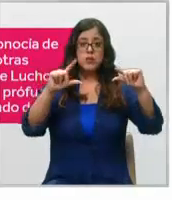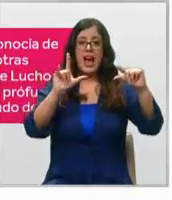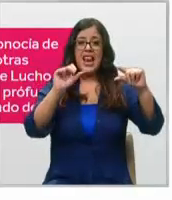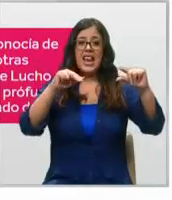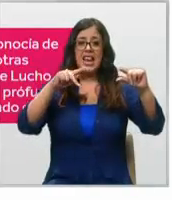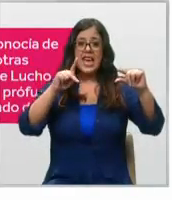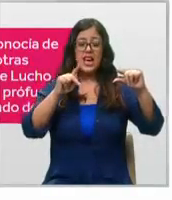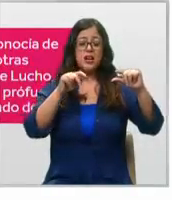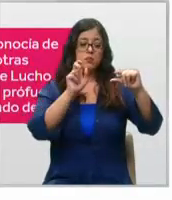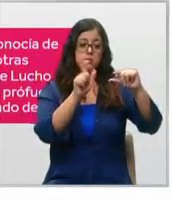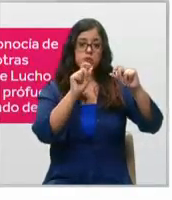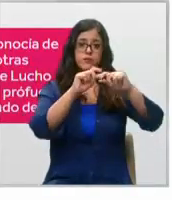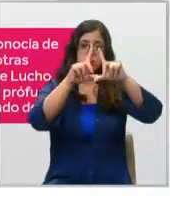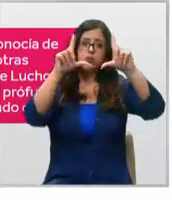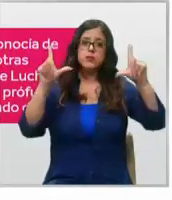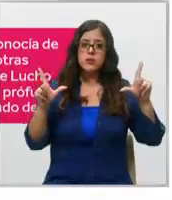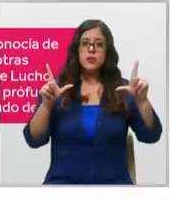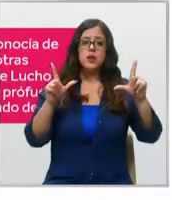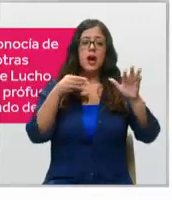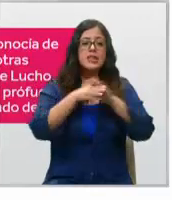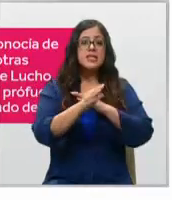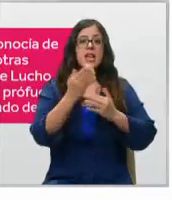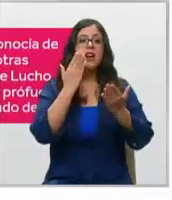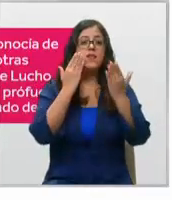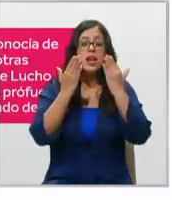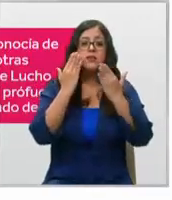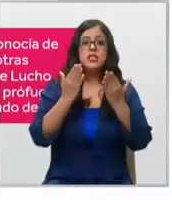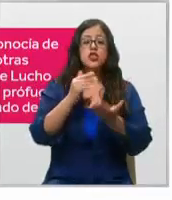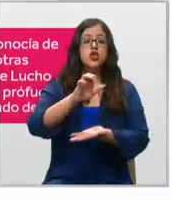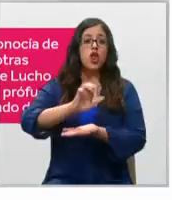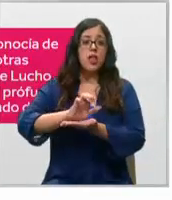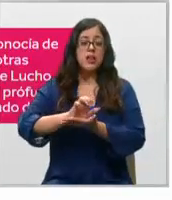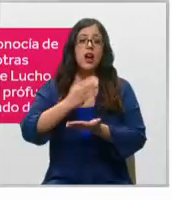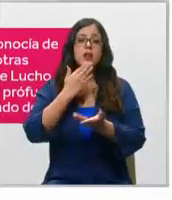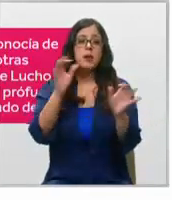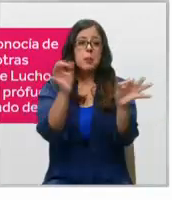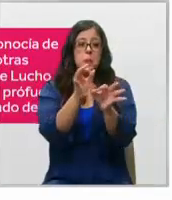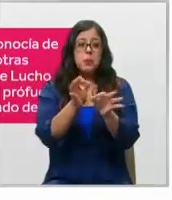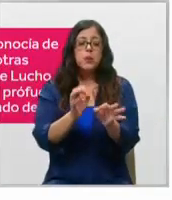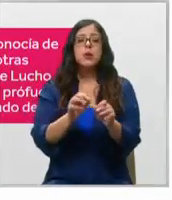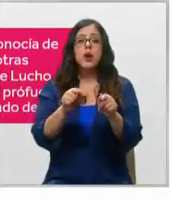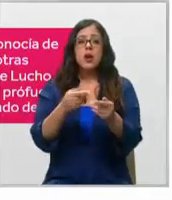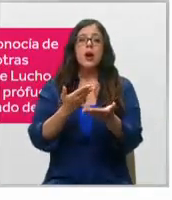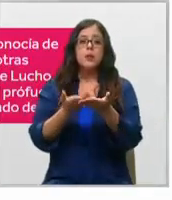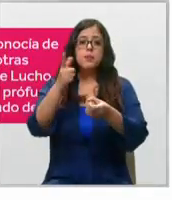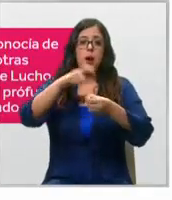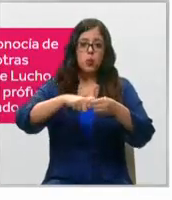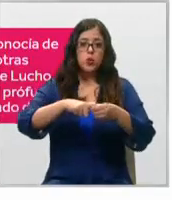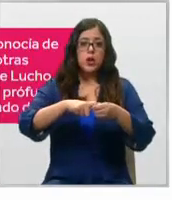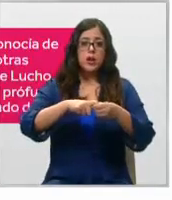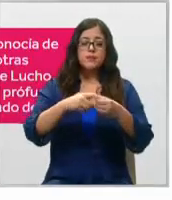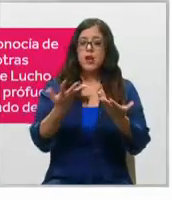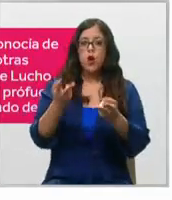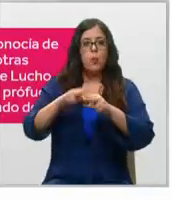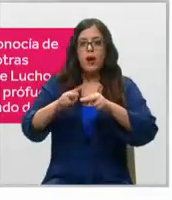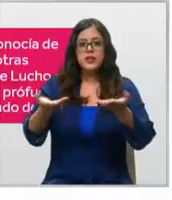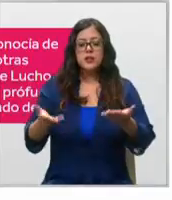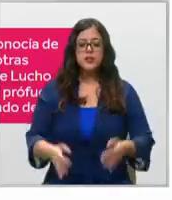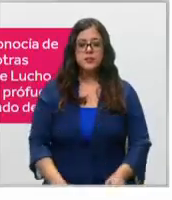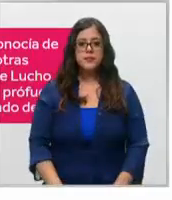acceder a esos bonos, a esos beneficios estatales y el detalle en los cuales hay que postular de cómo hacerlo.